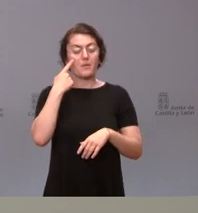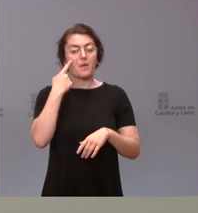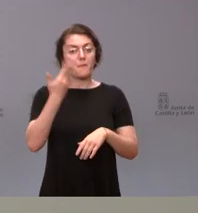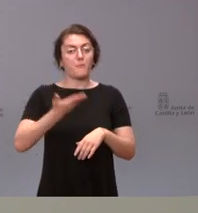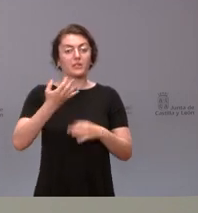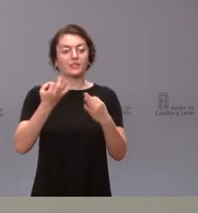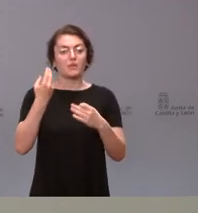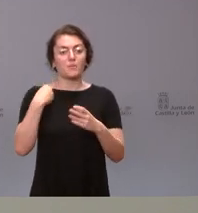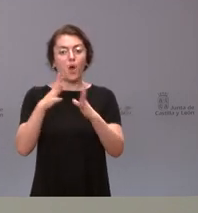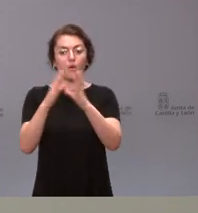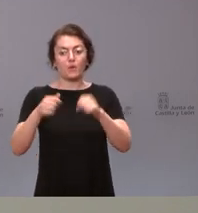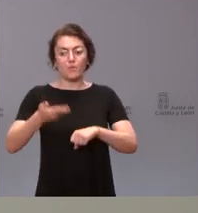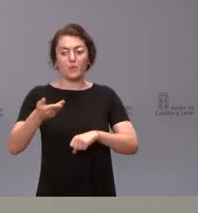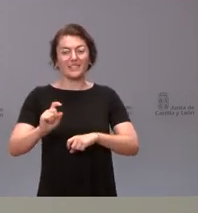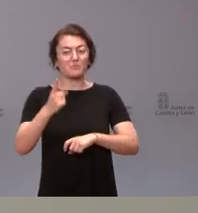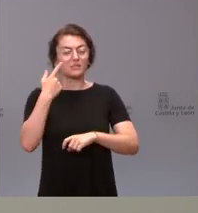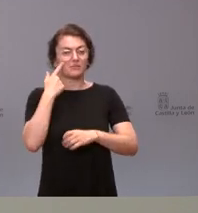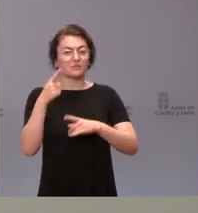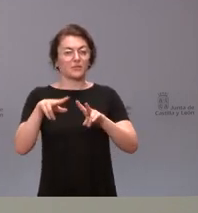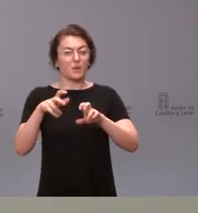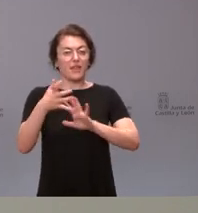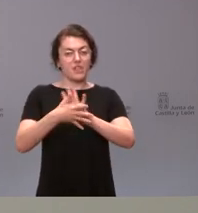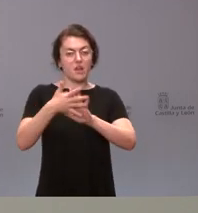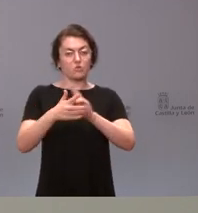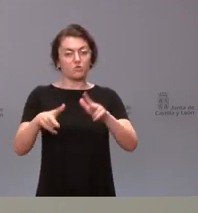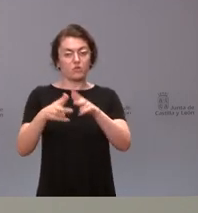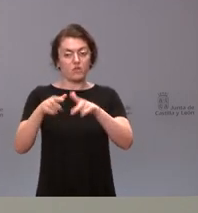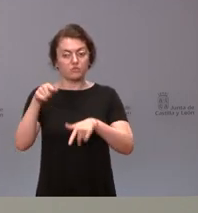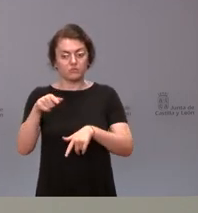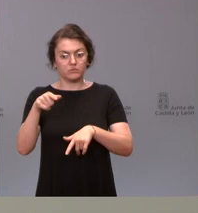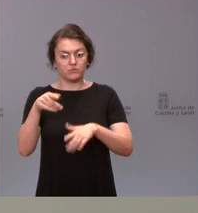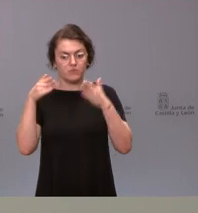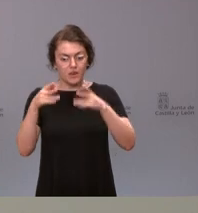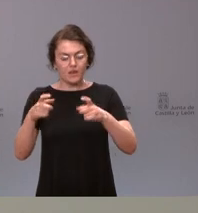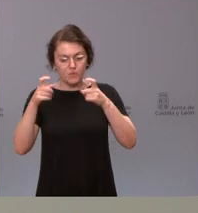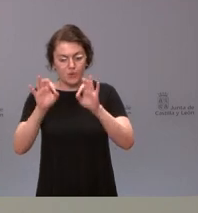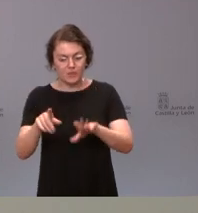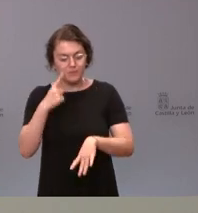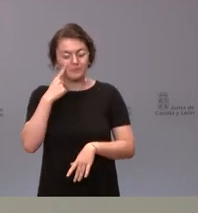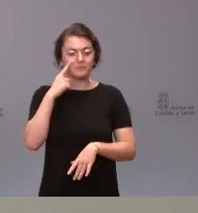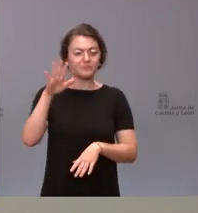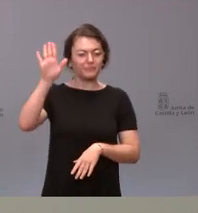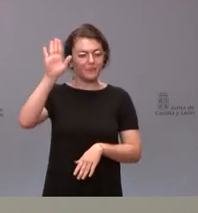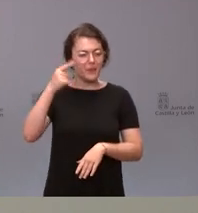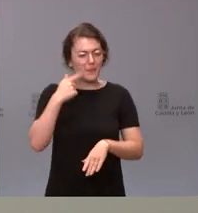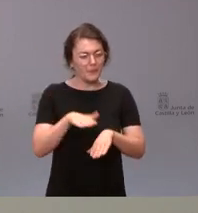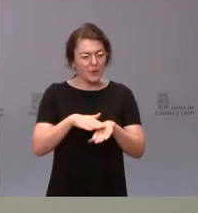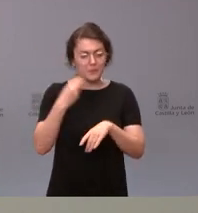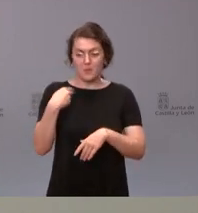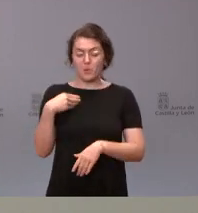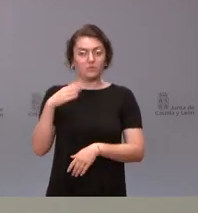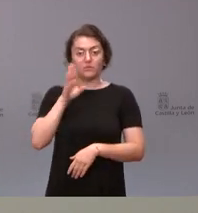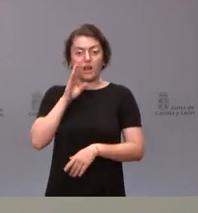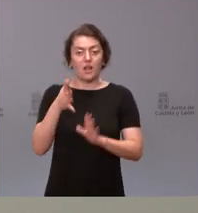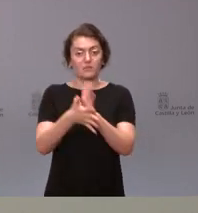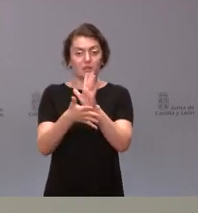y centremos ahí el esfuerzo para nosotros es lo más importante. Usted me dice que lo más prioritario son los acuerdos